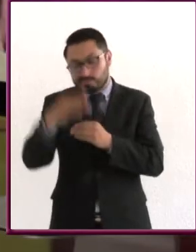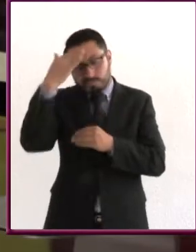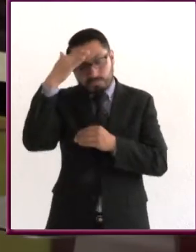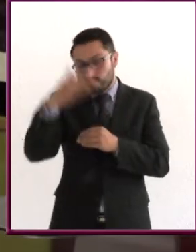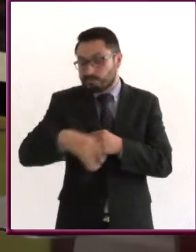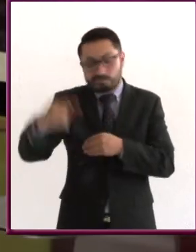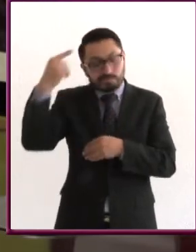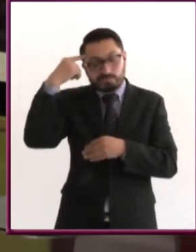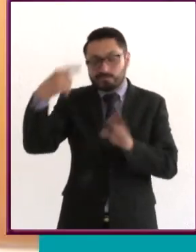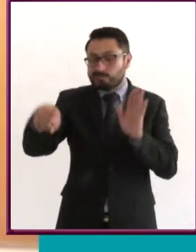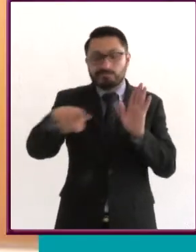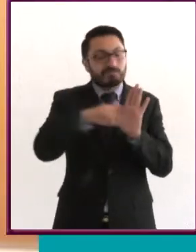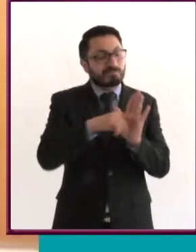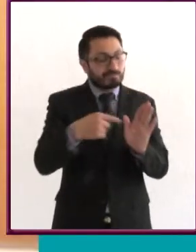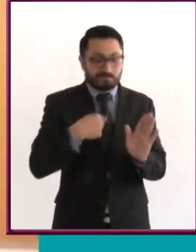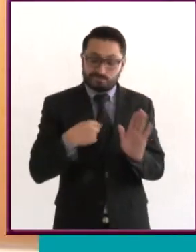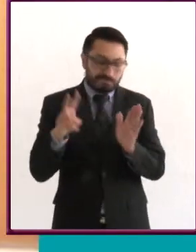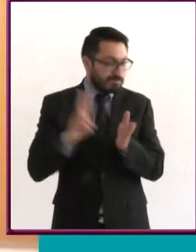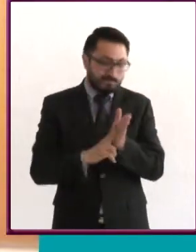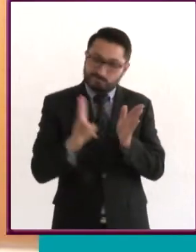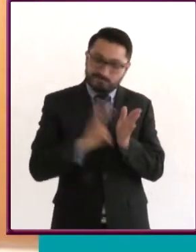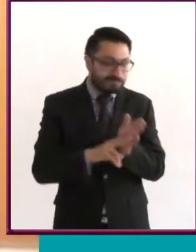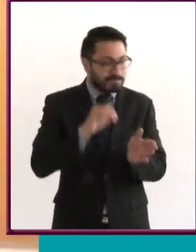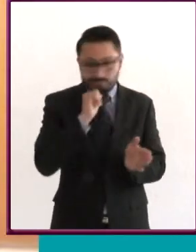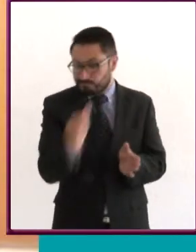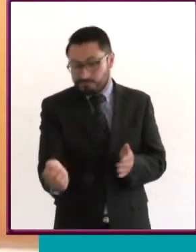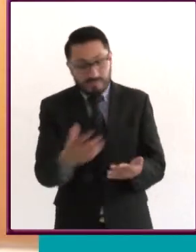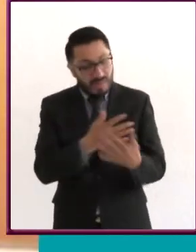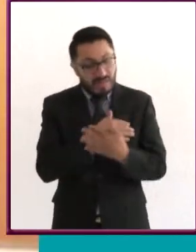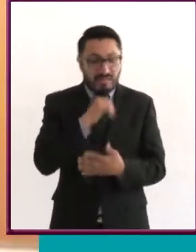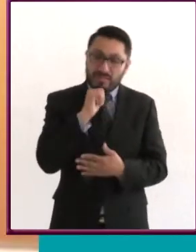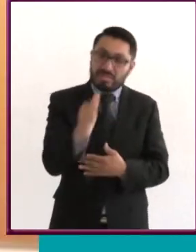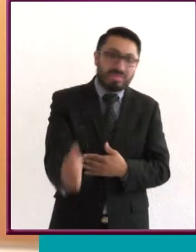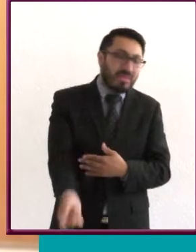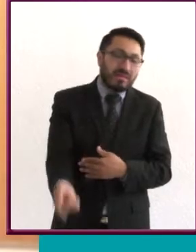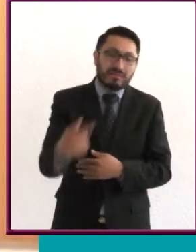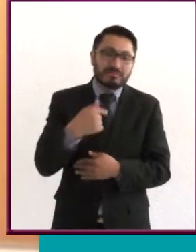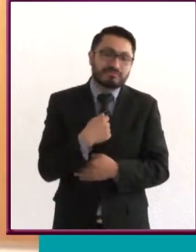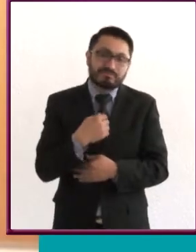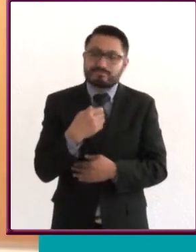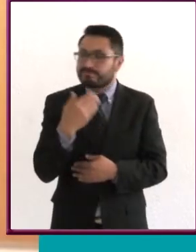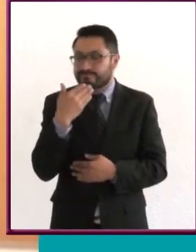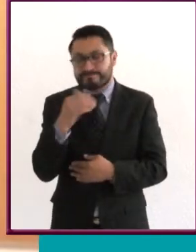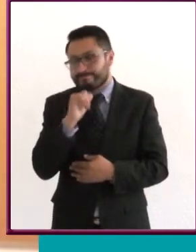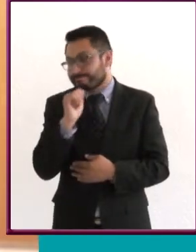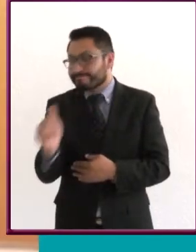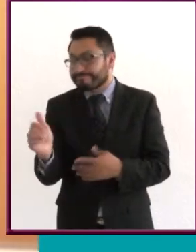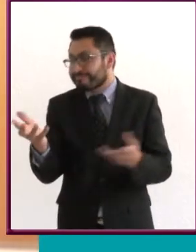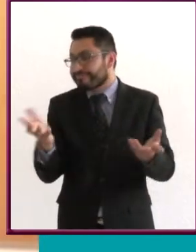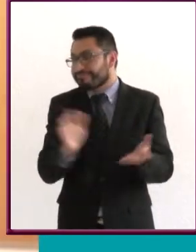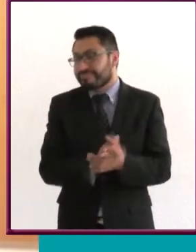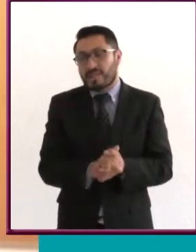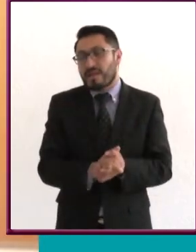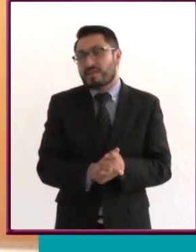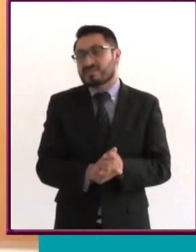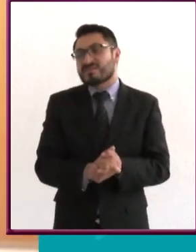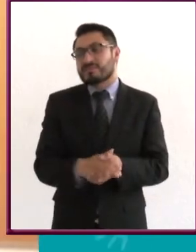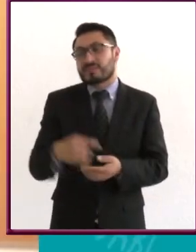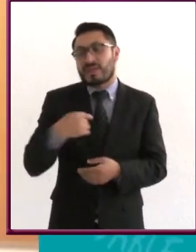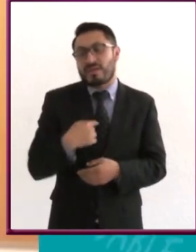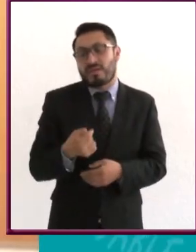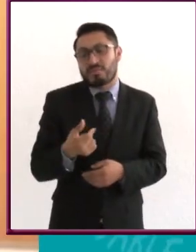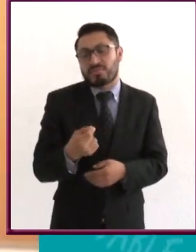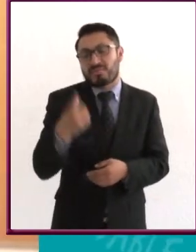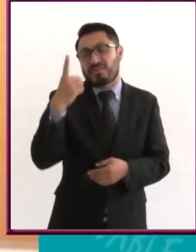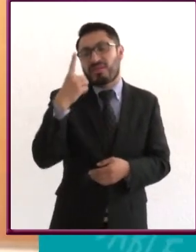negativas. No vales la pena, no mereces amor, no eres suficiente. Va a ser